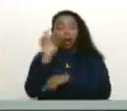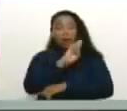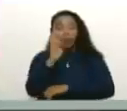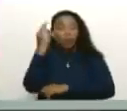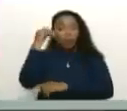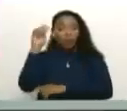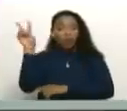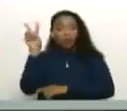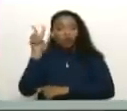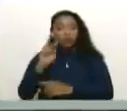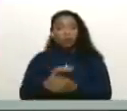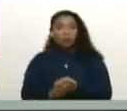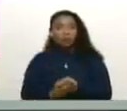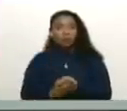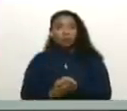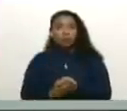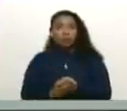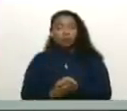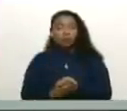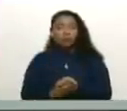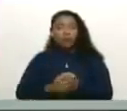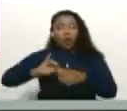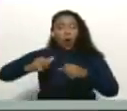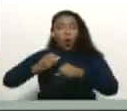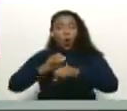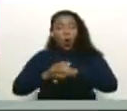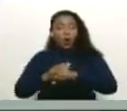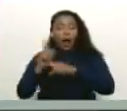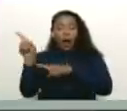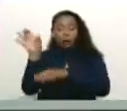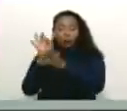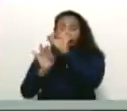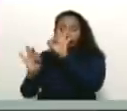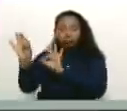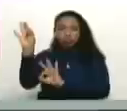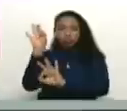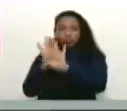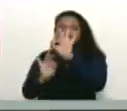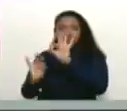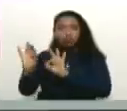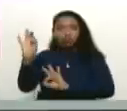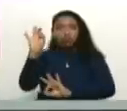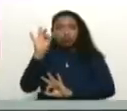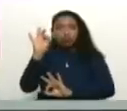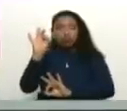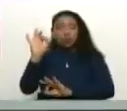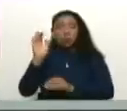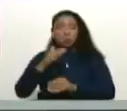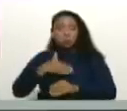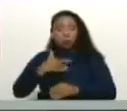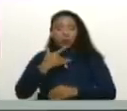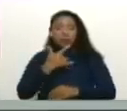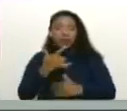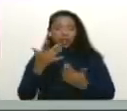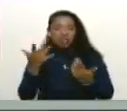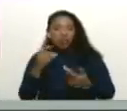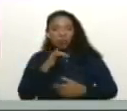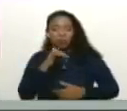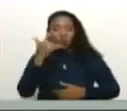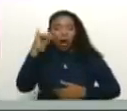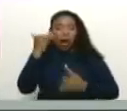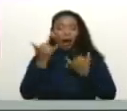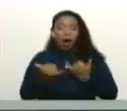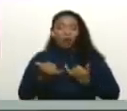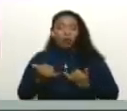Bolivariana de Venezuela, doctor Jorge Rodríguez, me diera su apreciación, pudiera compartir qué información tiene usted,